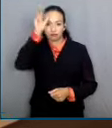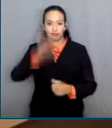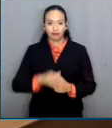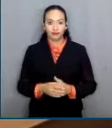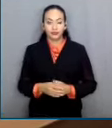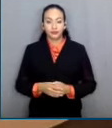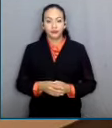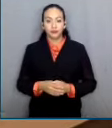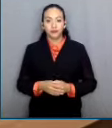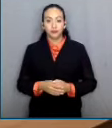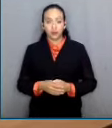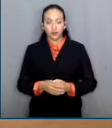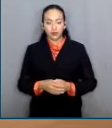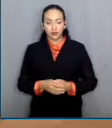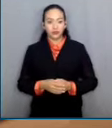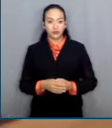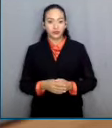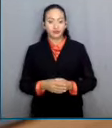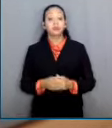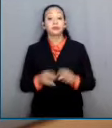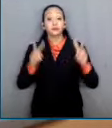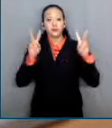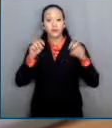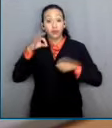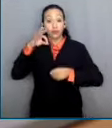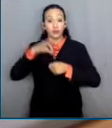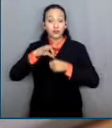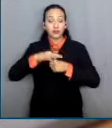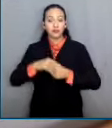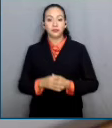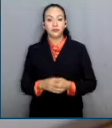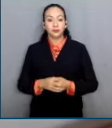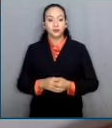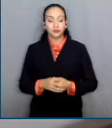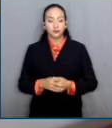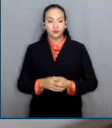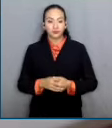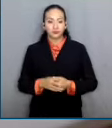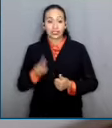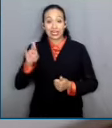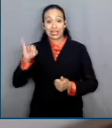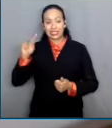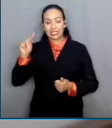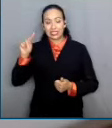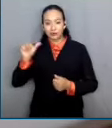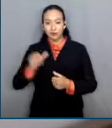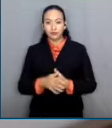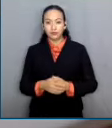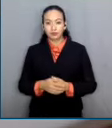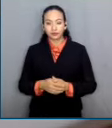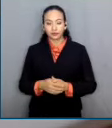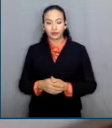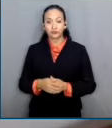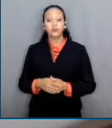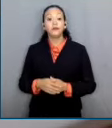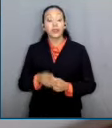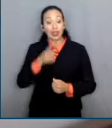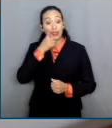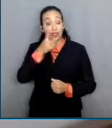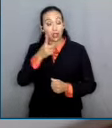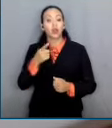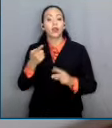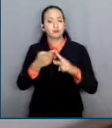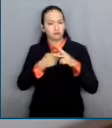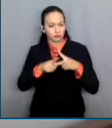Y en más de temas electorales, de acuerdo con la consejera Rita Bell, en los próximos comicios aumentará la participación de las mujeres